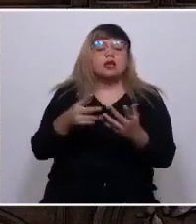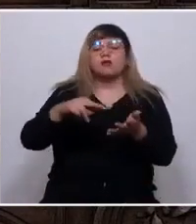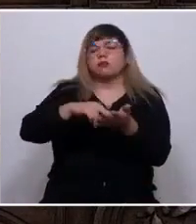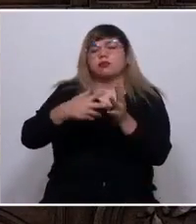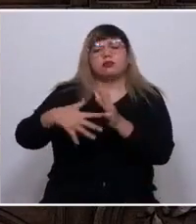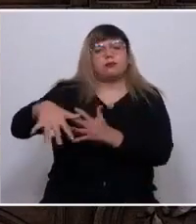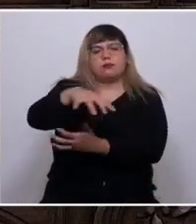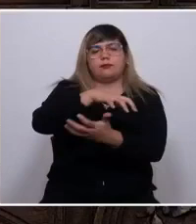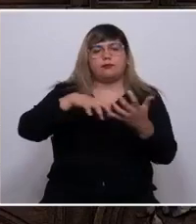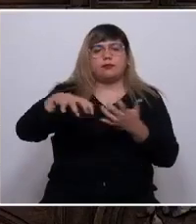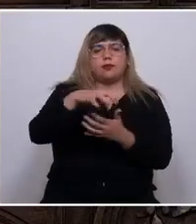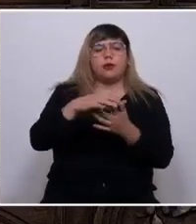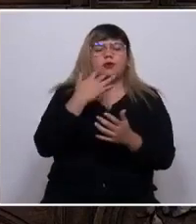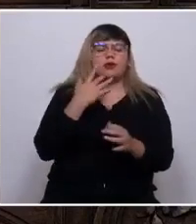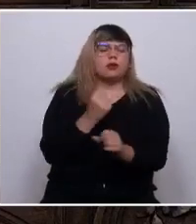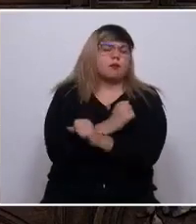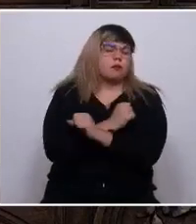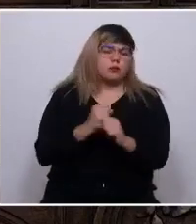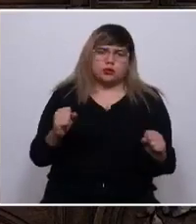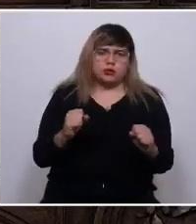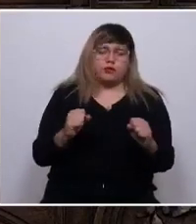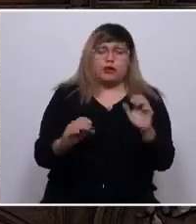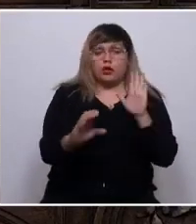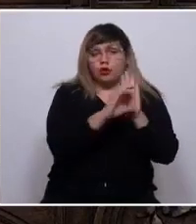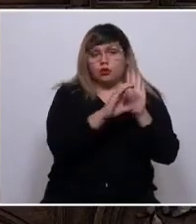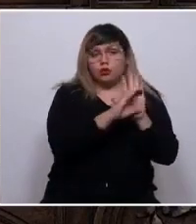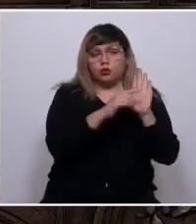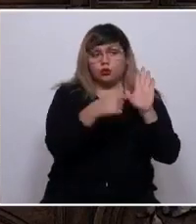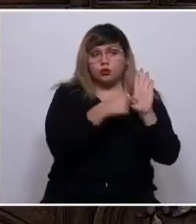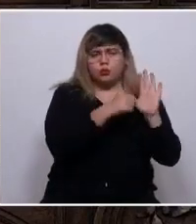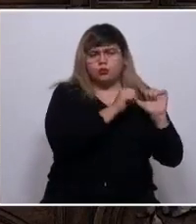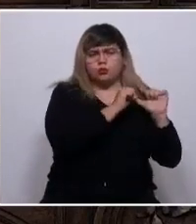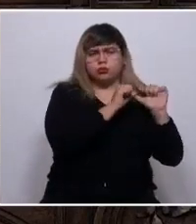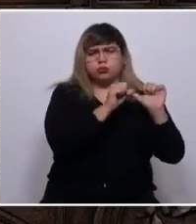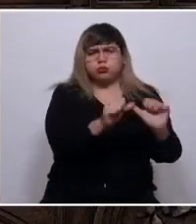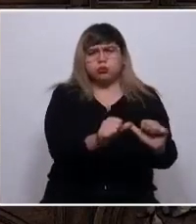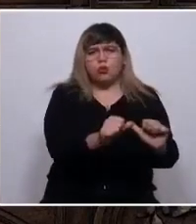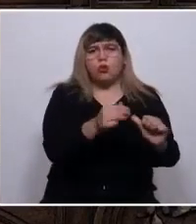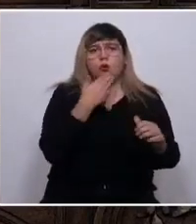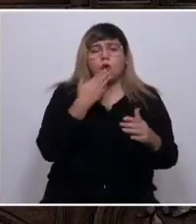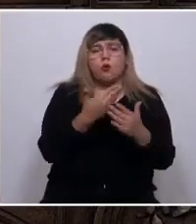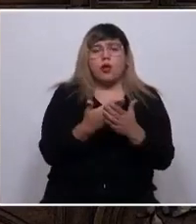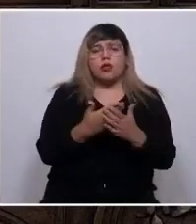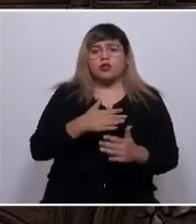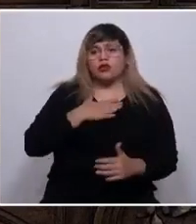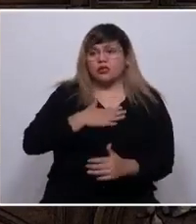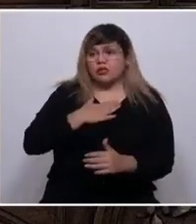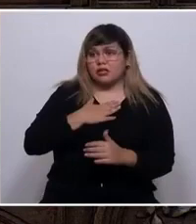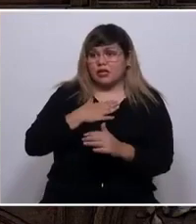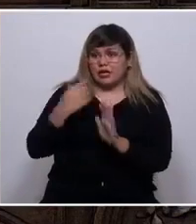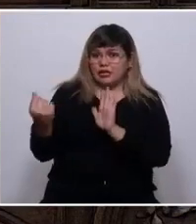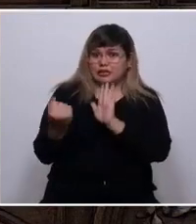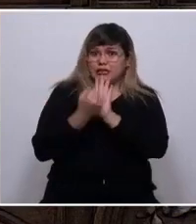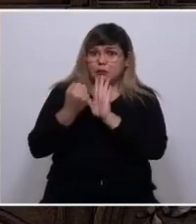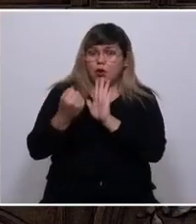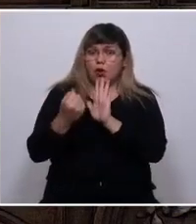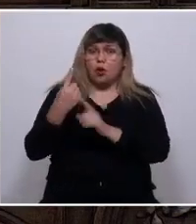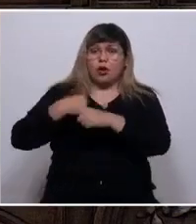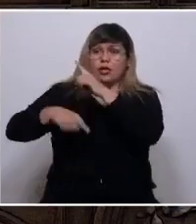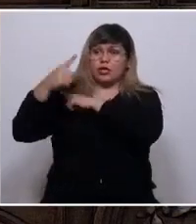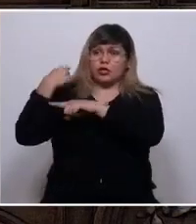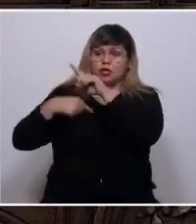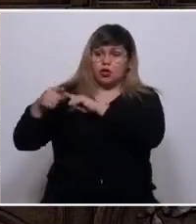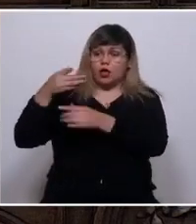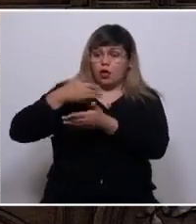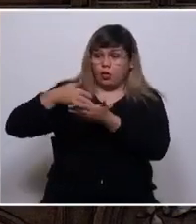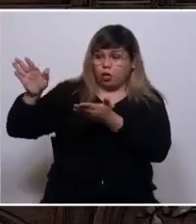Porque es imposible que una Constitución perdure en el tiempo cuando buscan desconocer nuestros símbolos, nuestra historia y nuestra propia